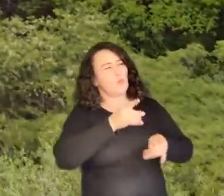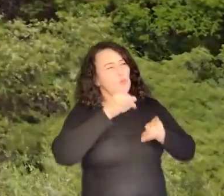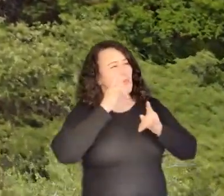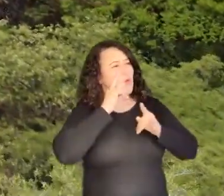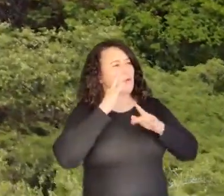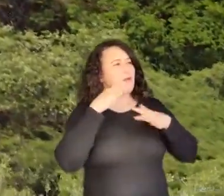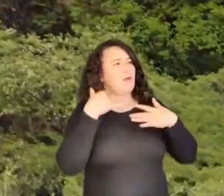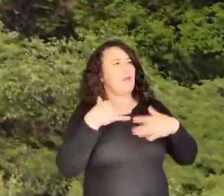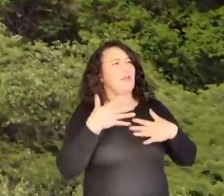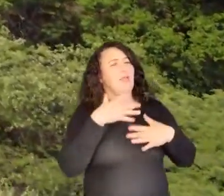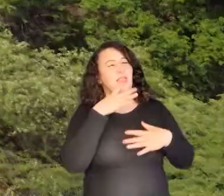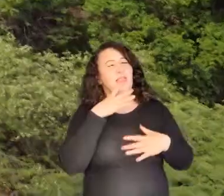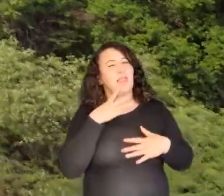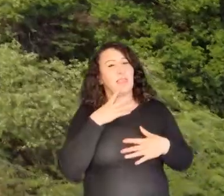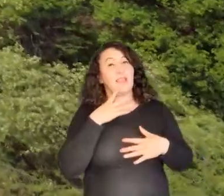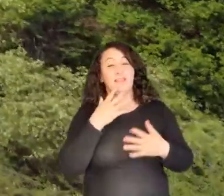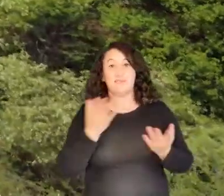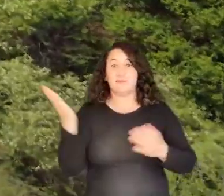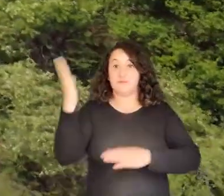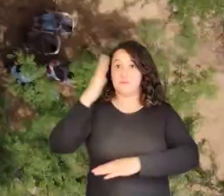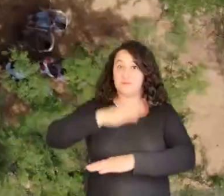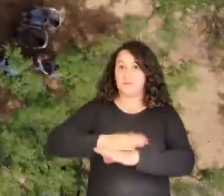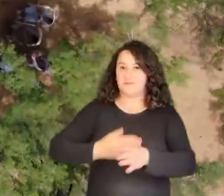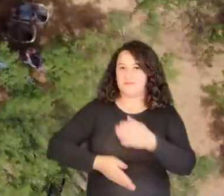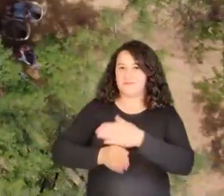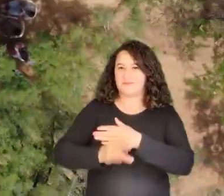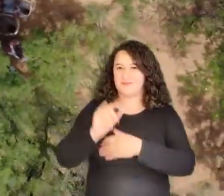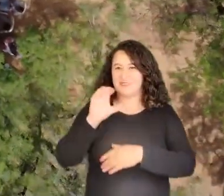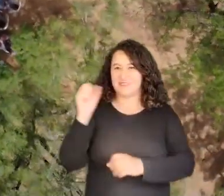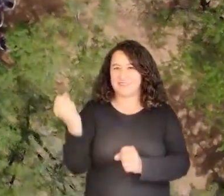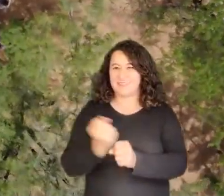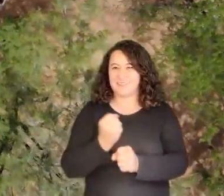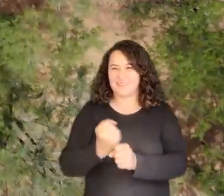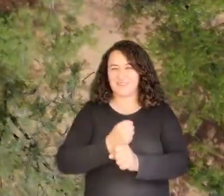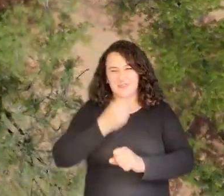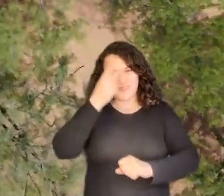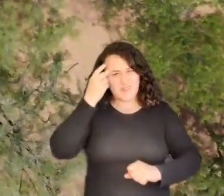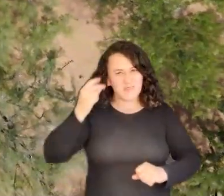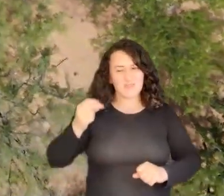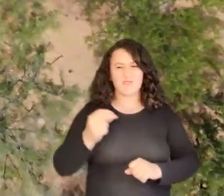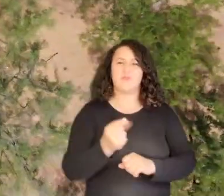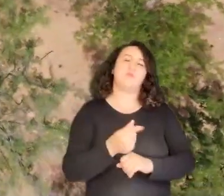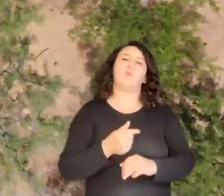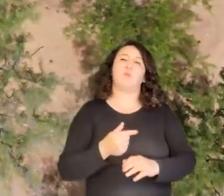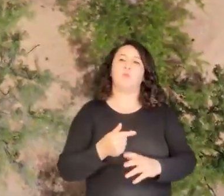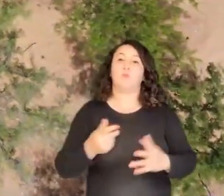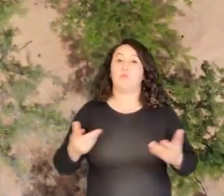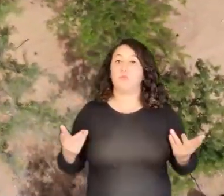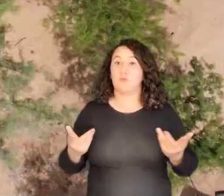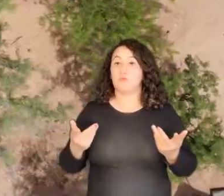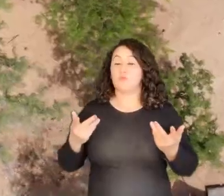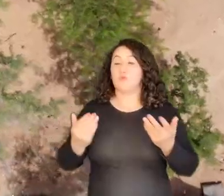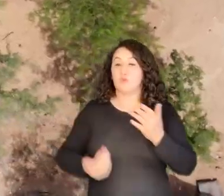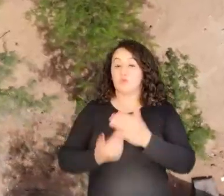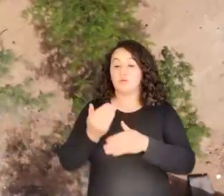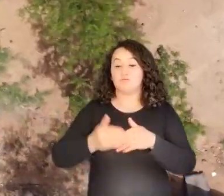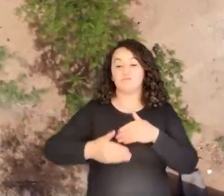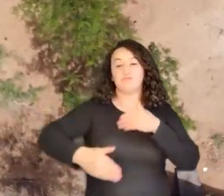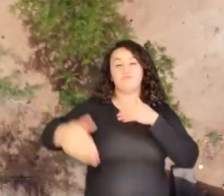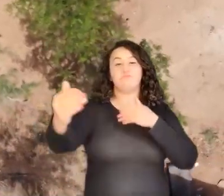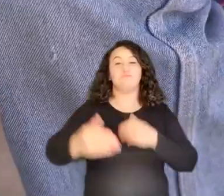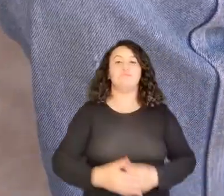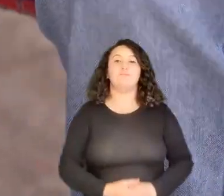paisaje guajiro. La jornada de extensión zoosanitaria continúa con el ICA trabajando arduamente a trasmuro a la luz de los nuevos